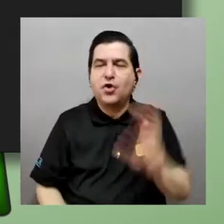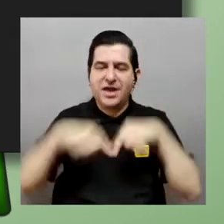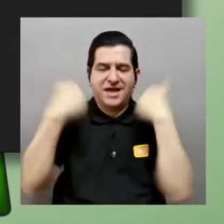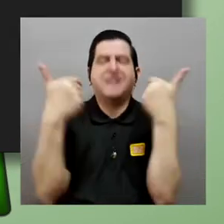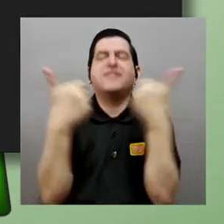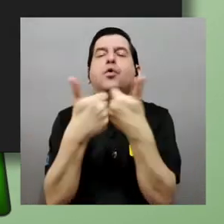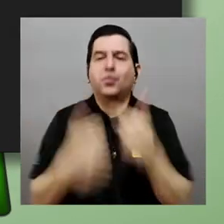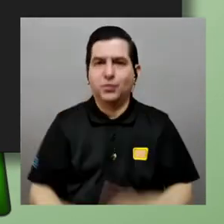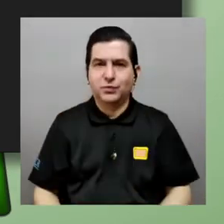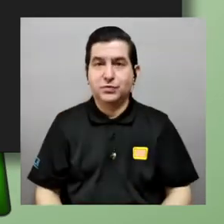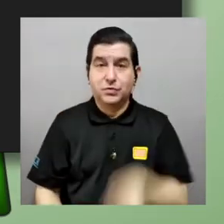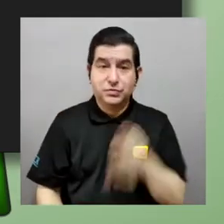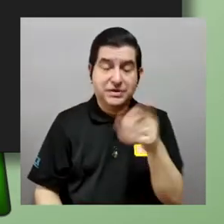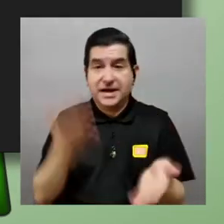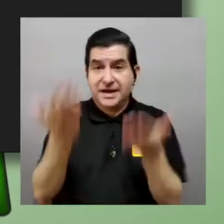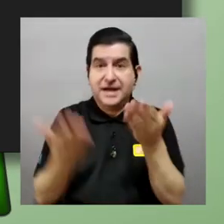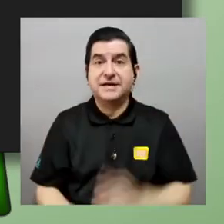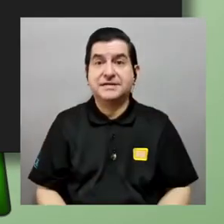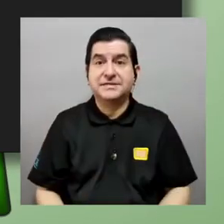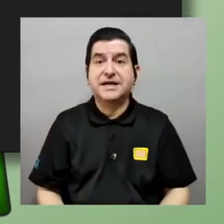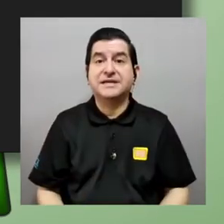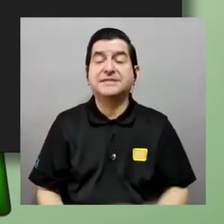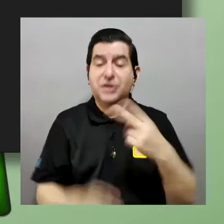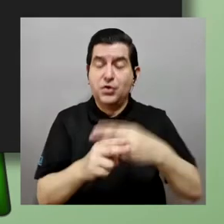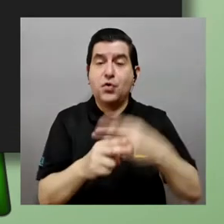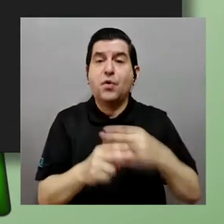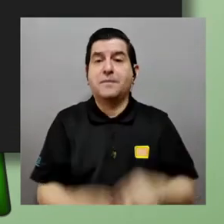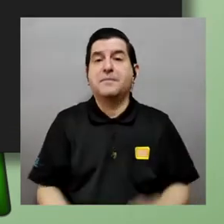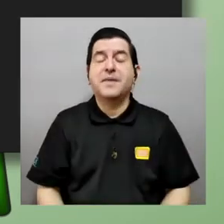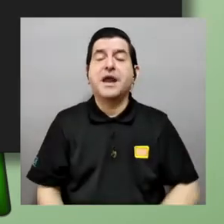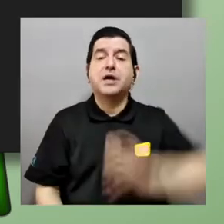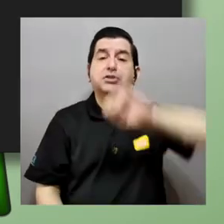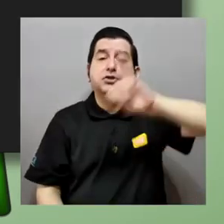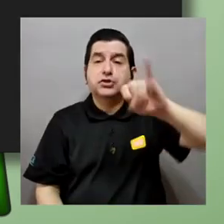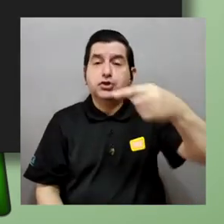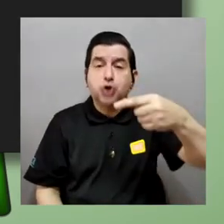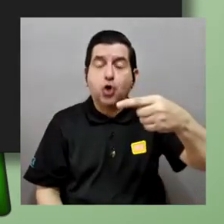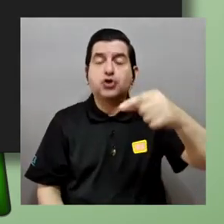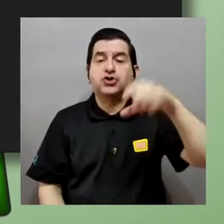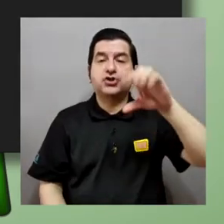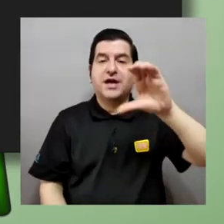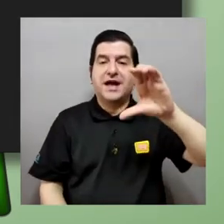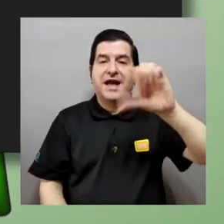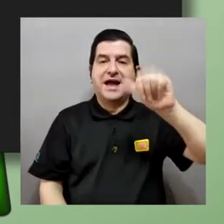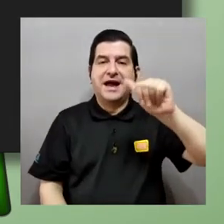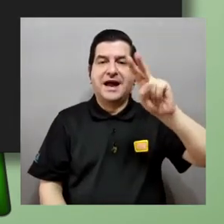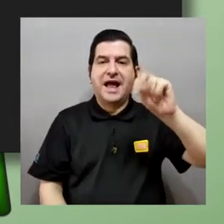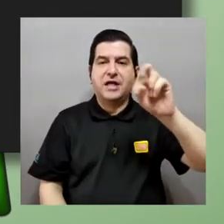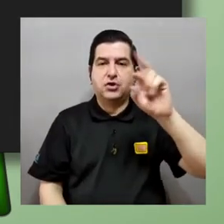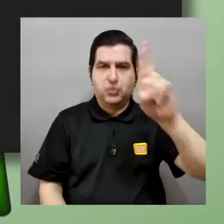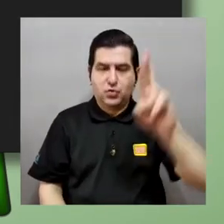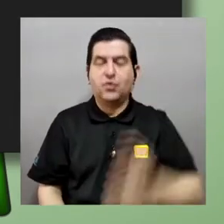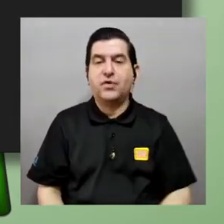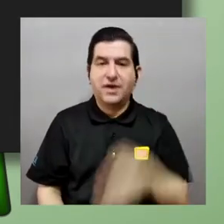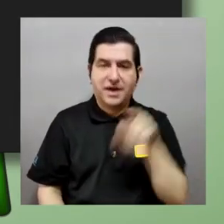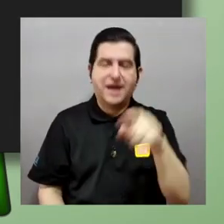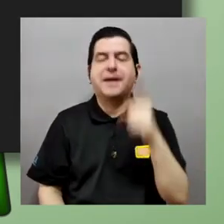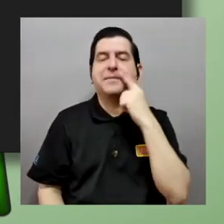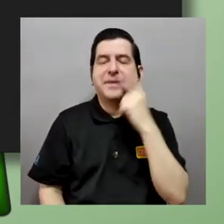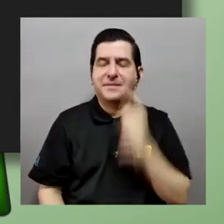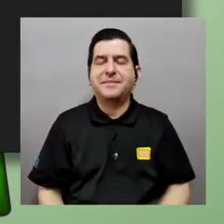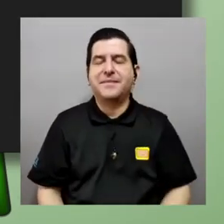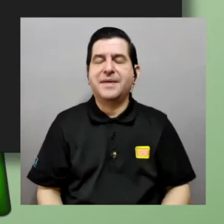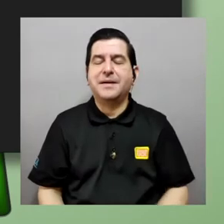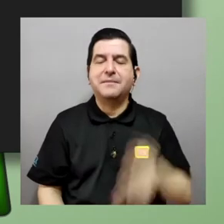la teoría de conjuntos resulta ser y aquí va un poquito de por qué se llama el paraíso de cantor george cantor es en lo que consideramos el padre de la teoría de